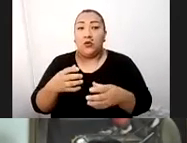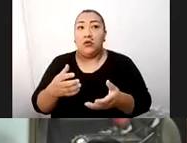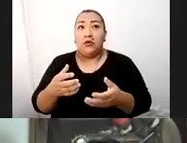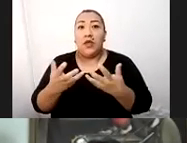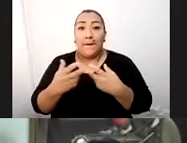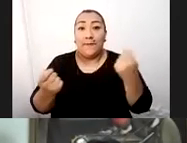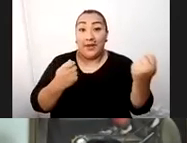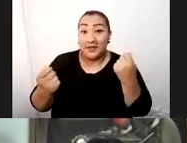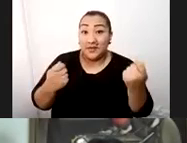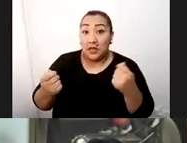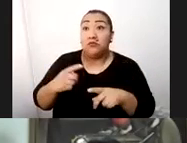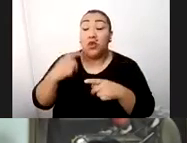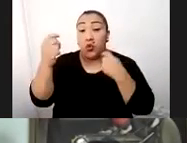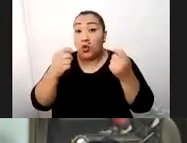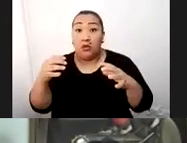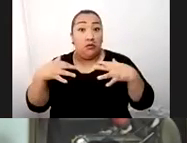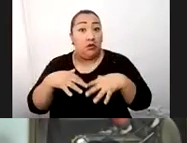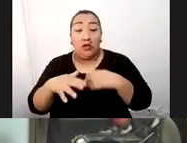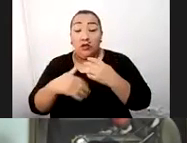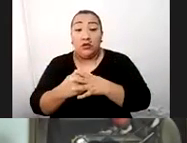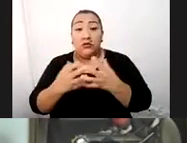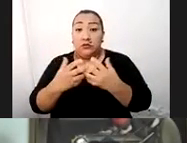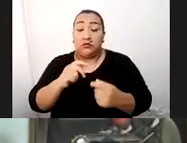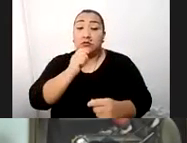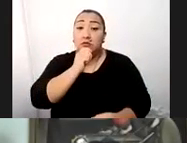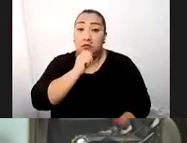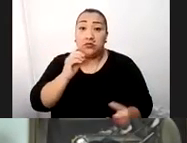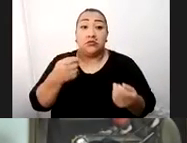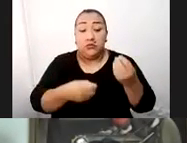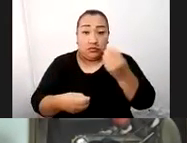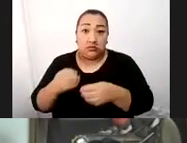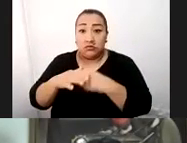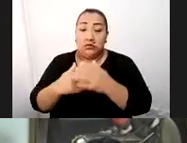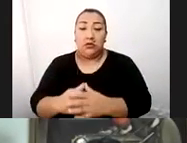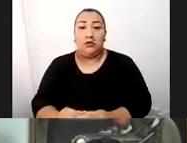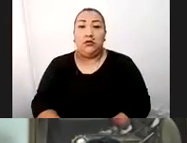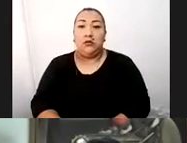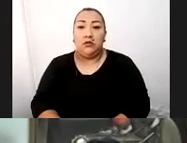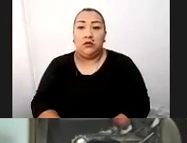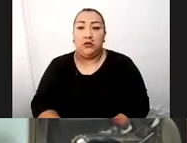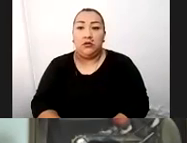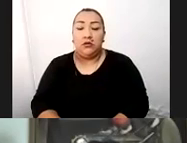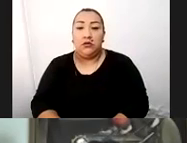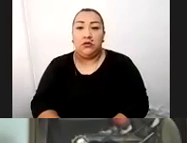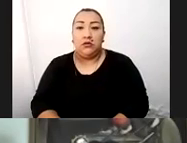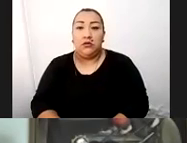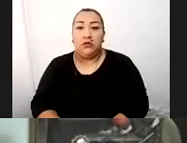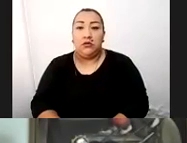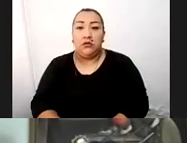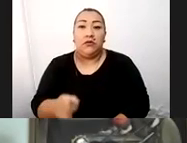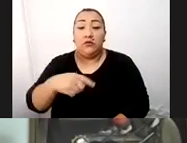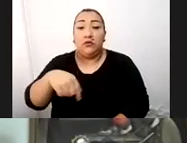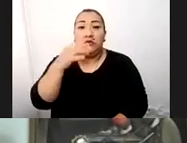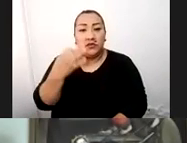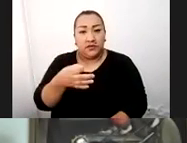empresarial, turístico y privado que también aporta con nuestras iniciativas. Entonces, sean ustedes siempre bienvenidos a